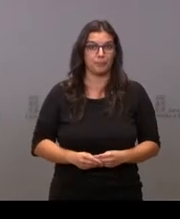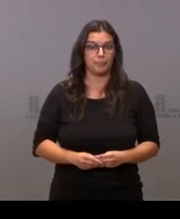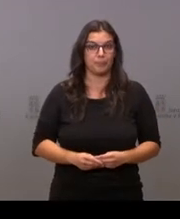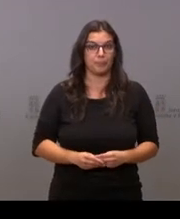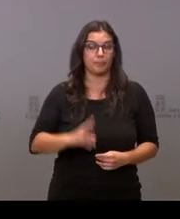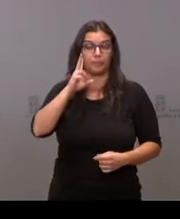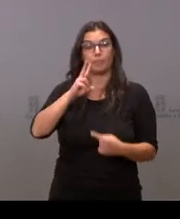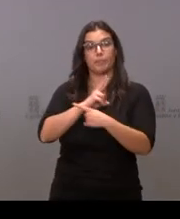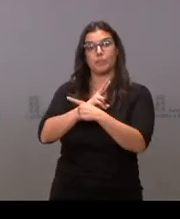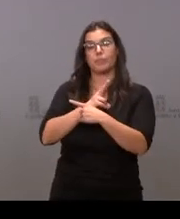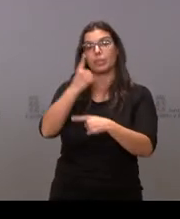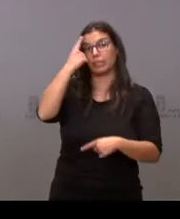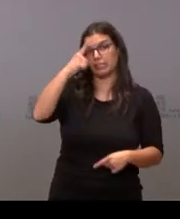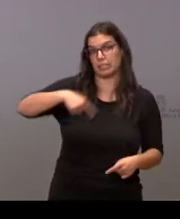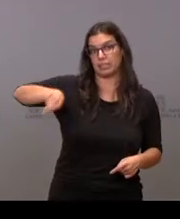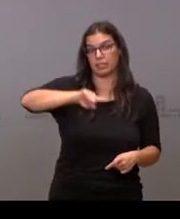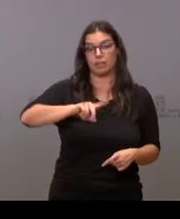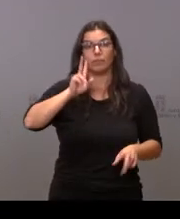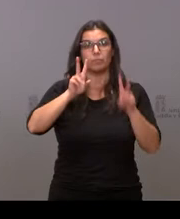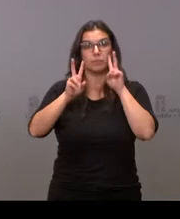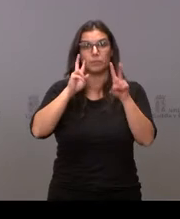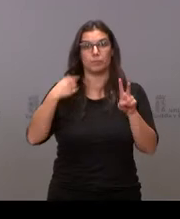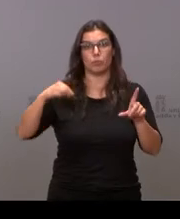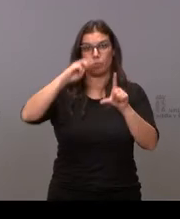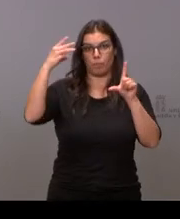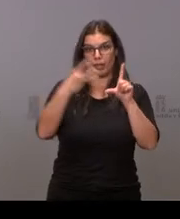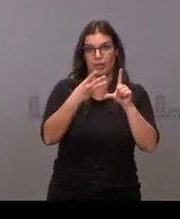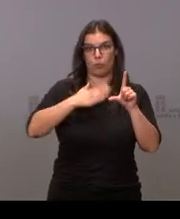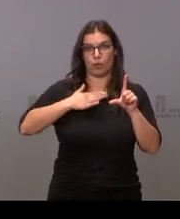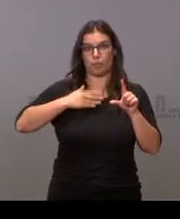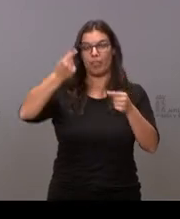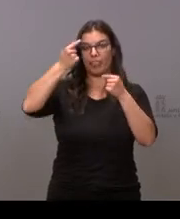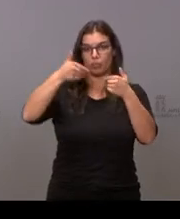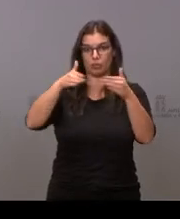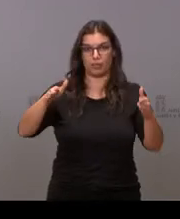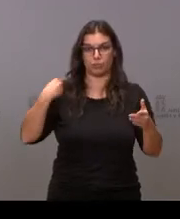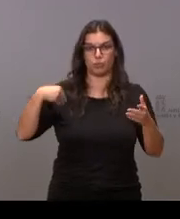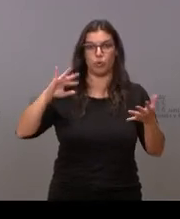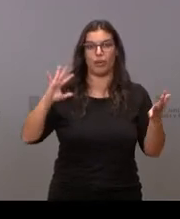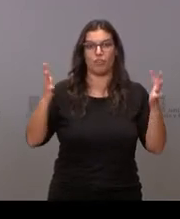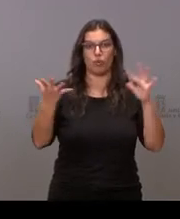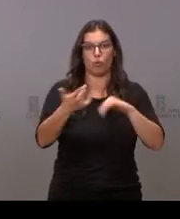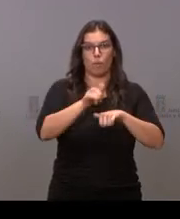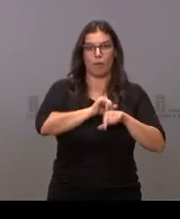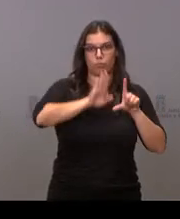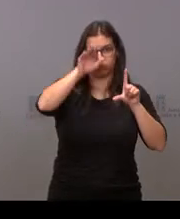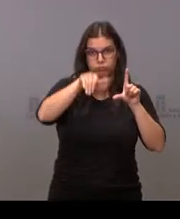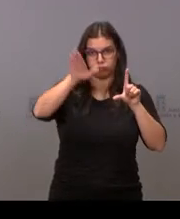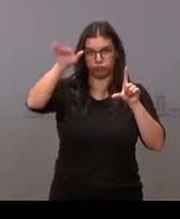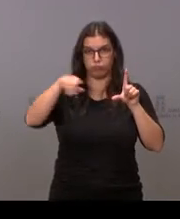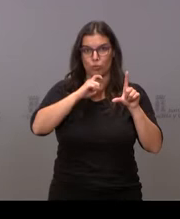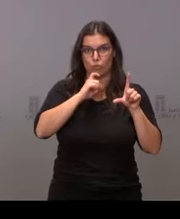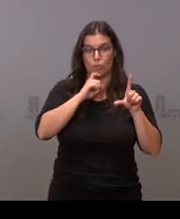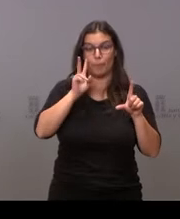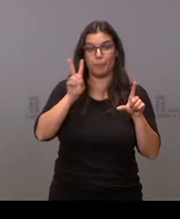todos ustedes saben, la visualización en nuestro portal de datos abiertos de la evolución del paro en nuestra comunidad. Y, como